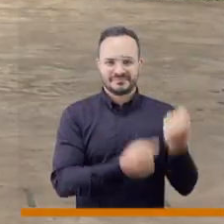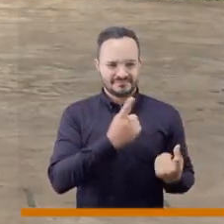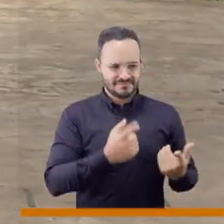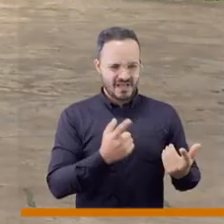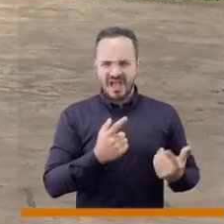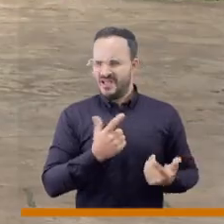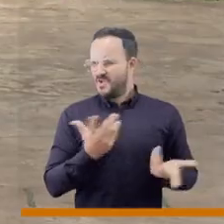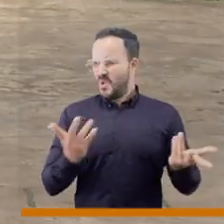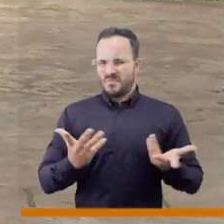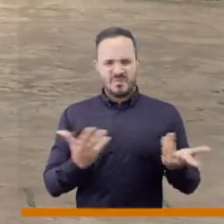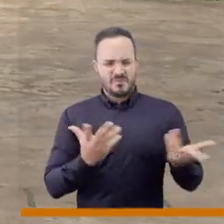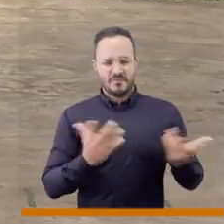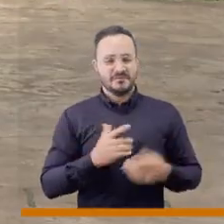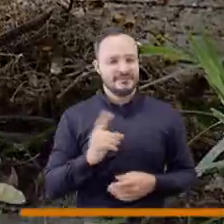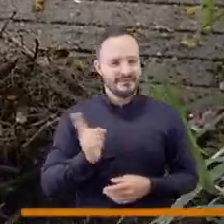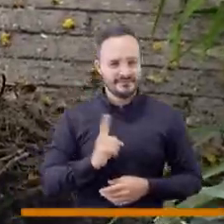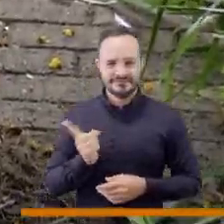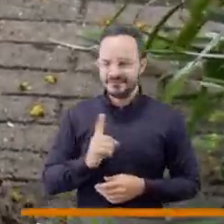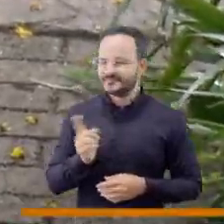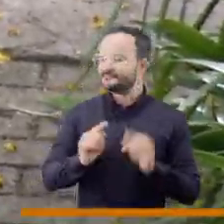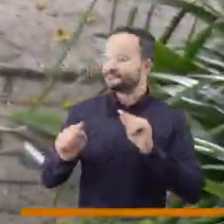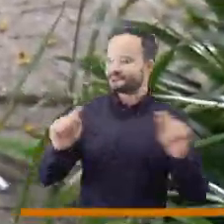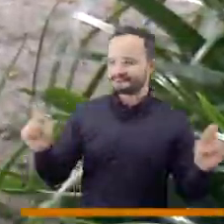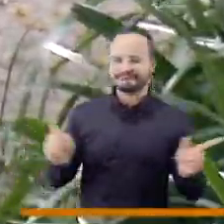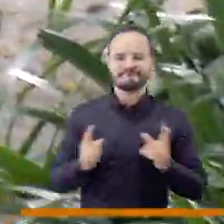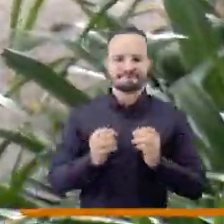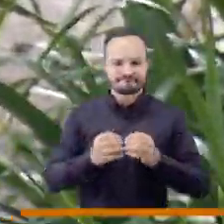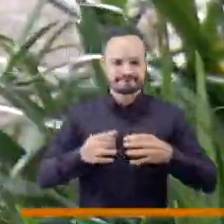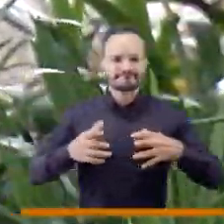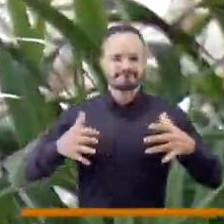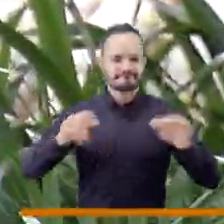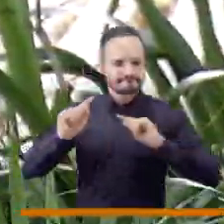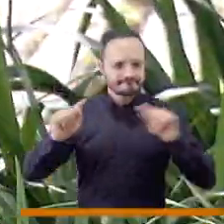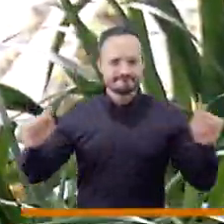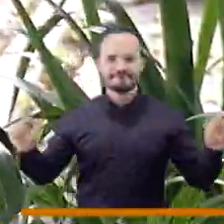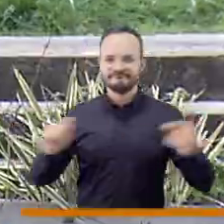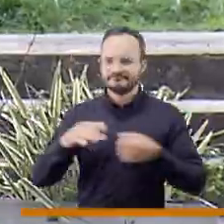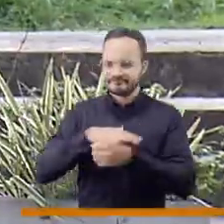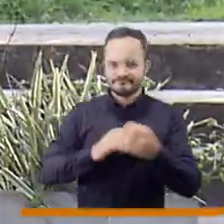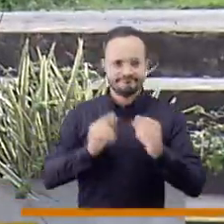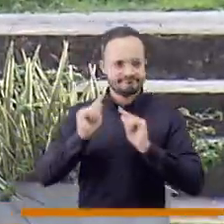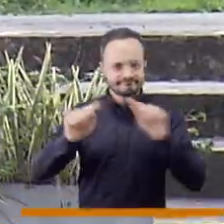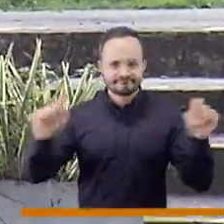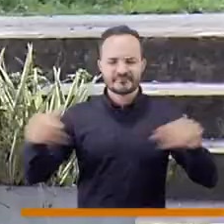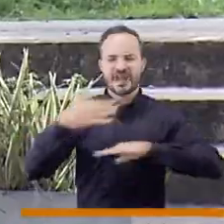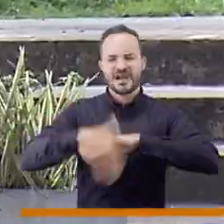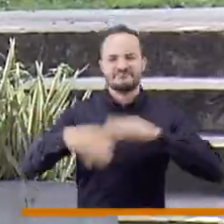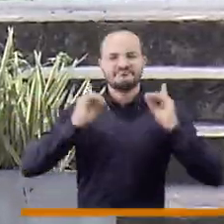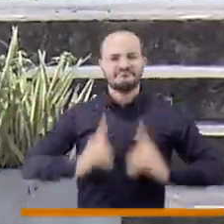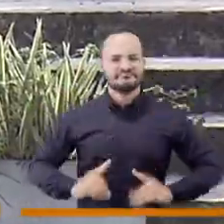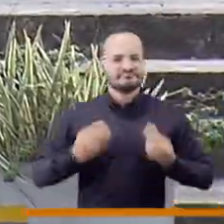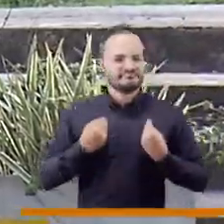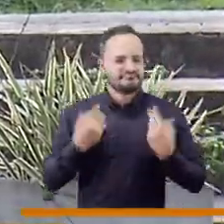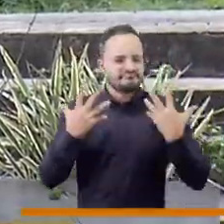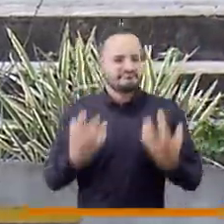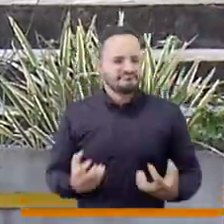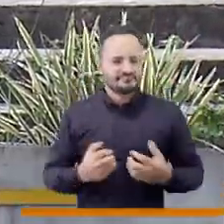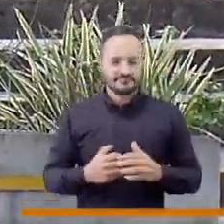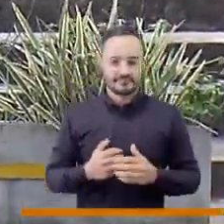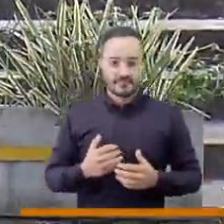brotando, o vemos que están saliendo más y más personas en la situación de calle y eso no es así,